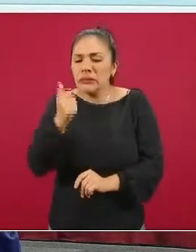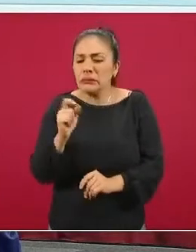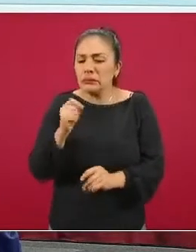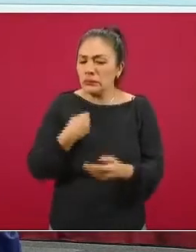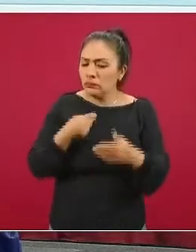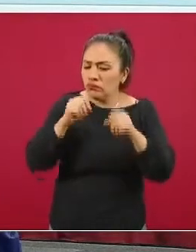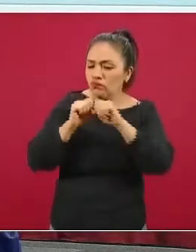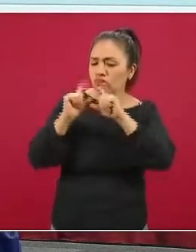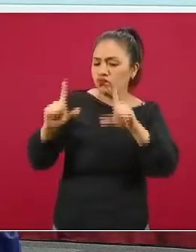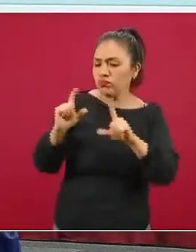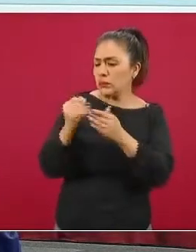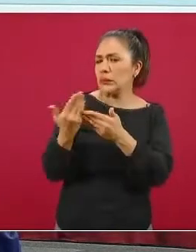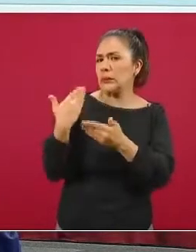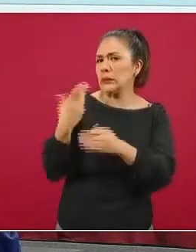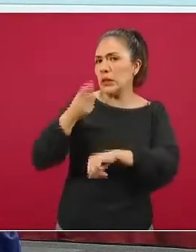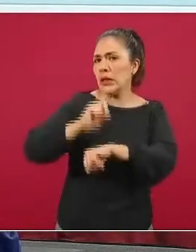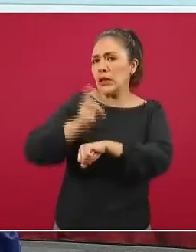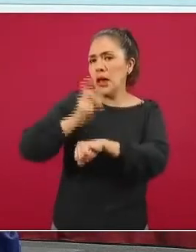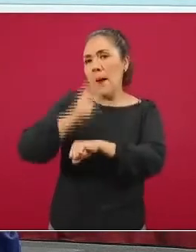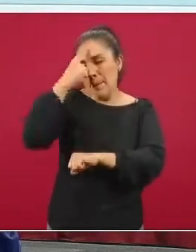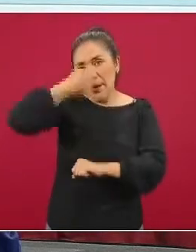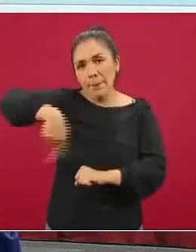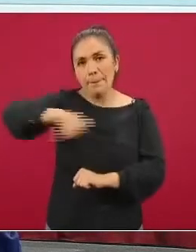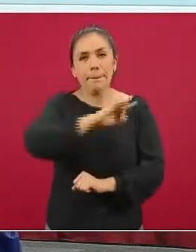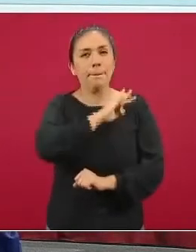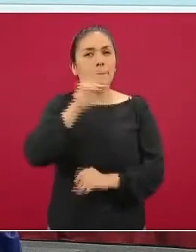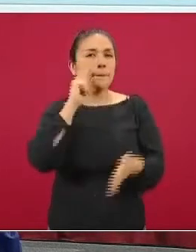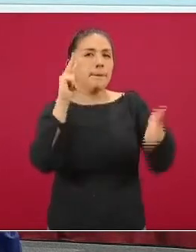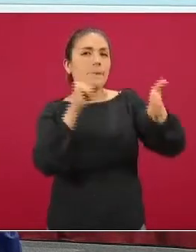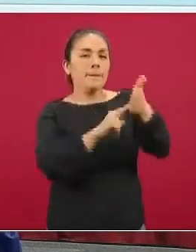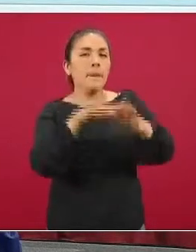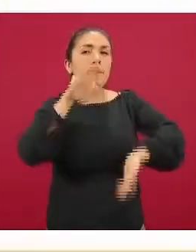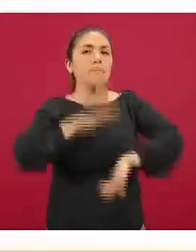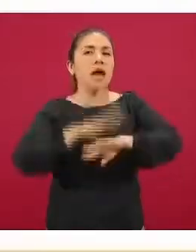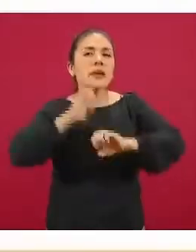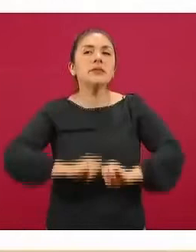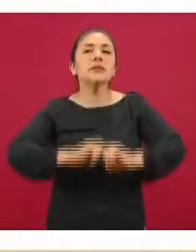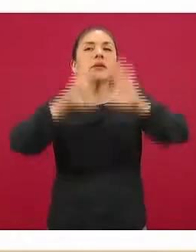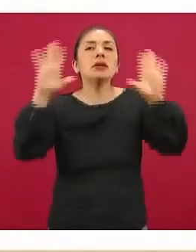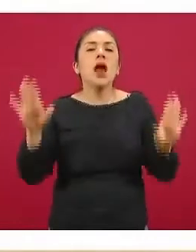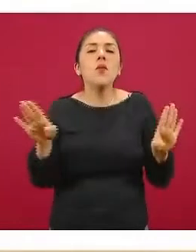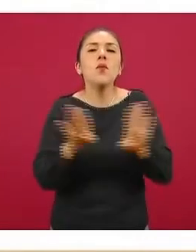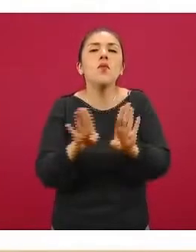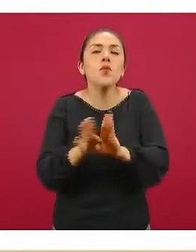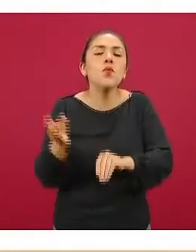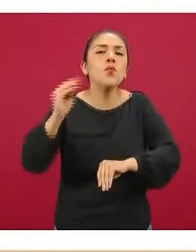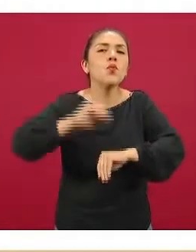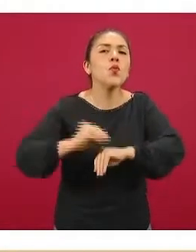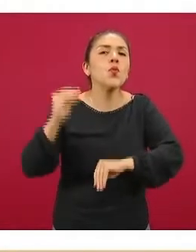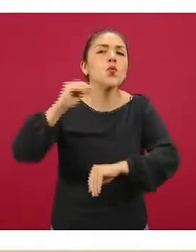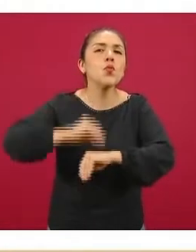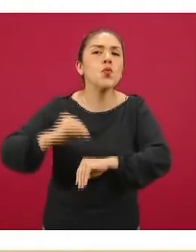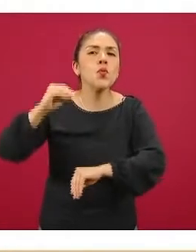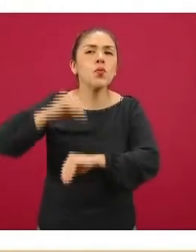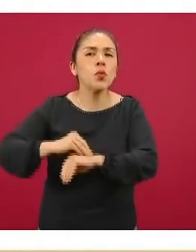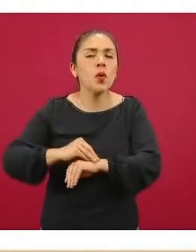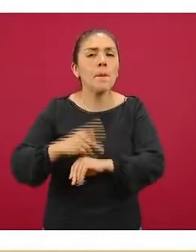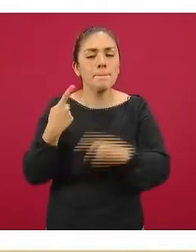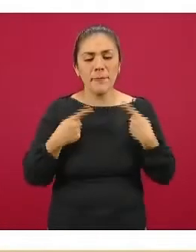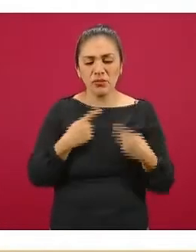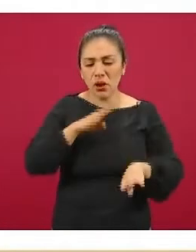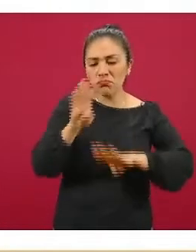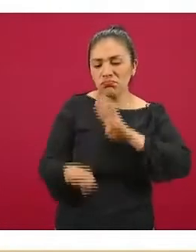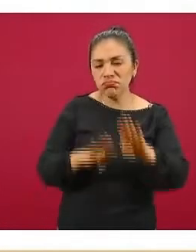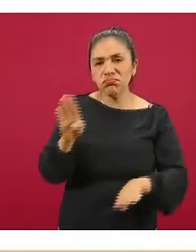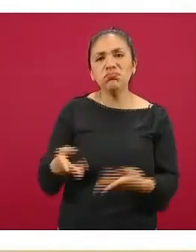algunos días. Para tener un poco más de claridad de cómo se están comportando las mismas,